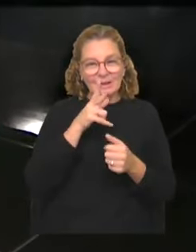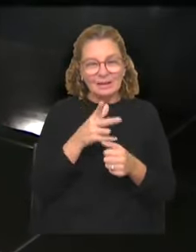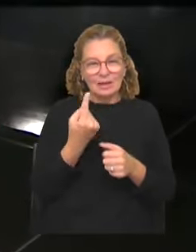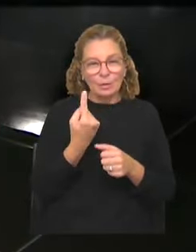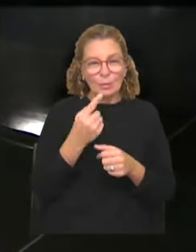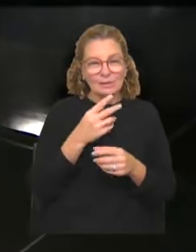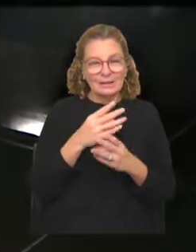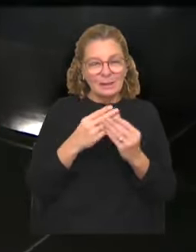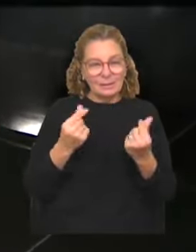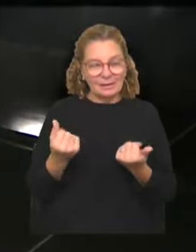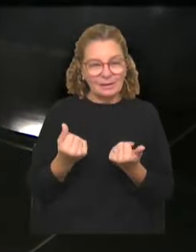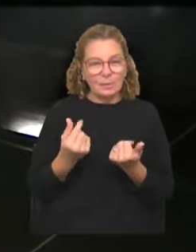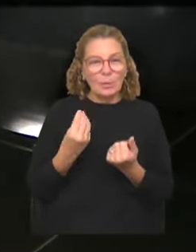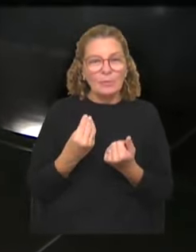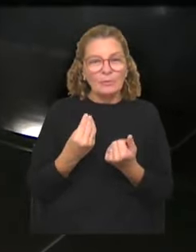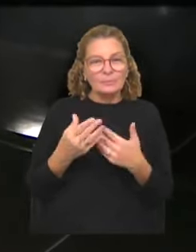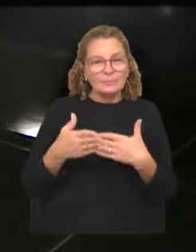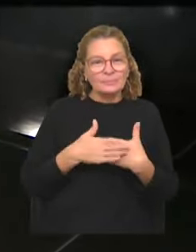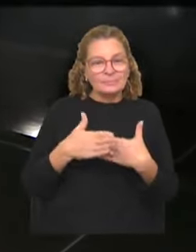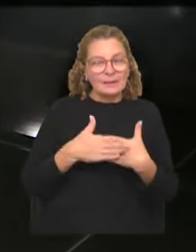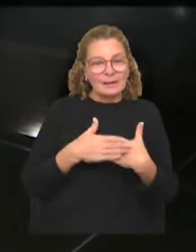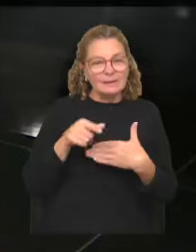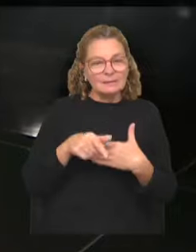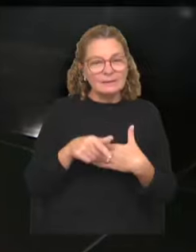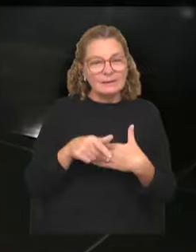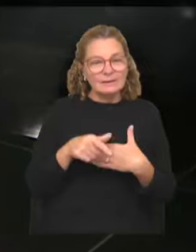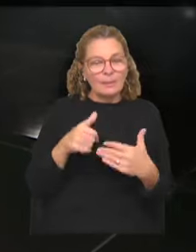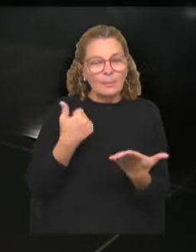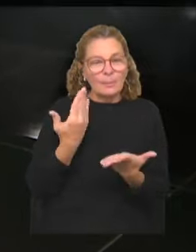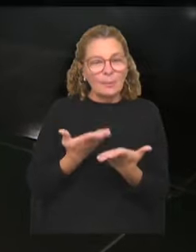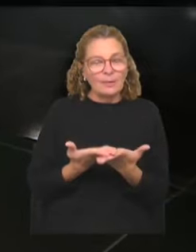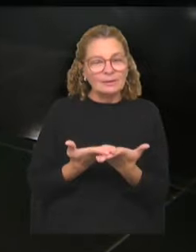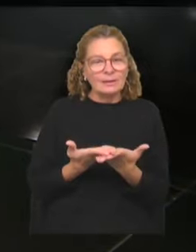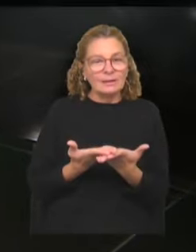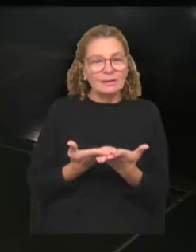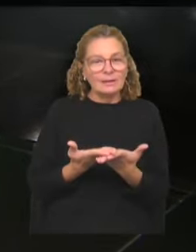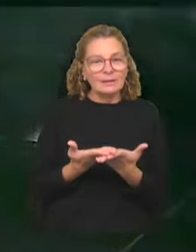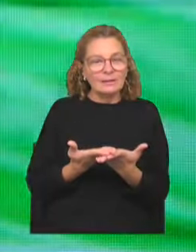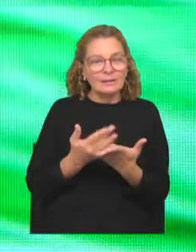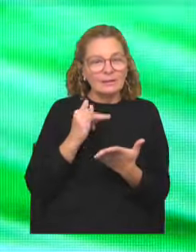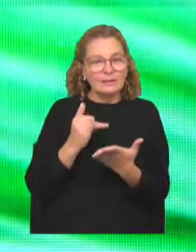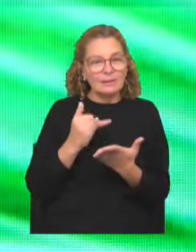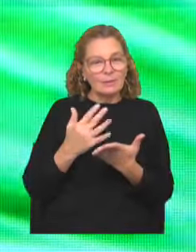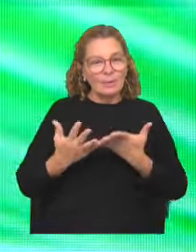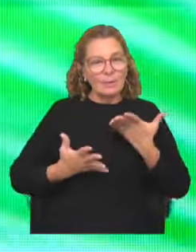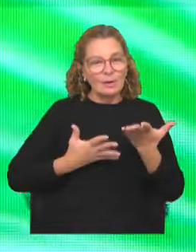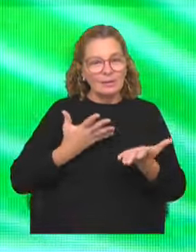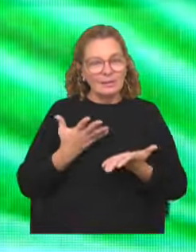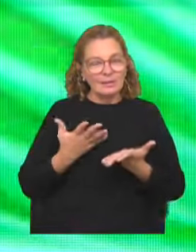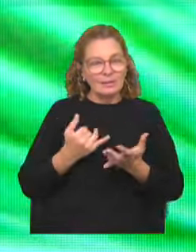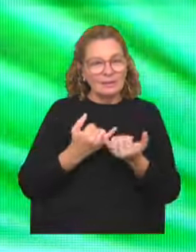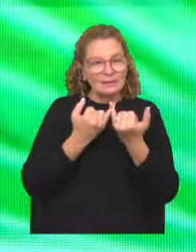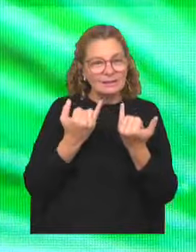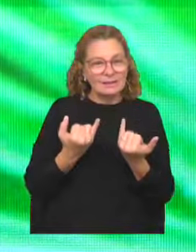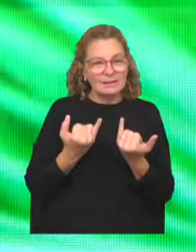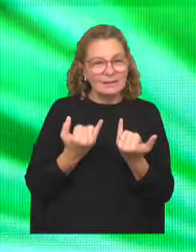desaparecido. ¿Cómo fue acercarte a esta propuesta de Fernando? Sí, fue muy movilizador. Desde el día